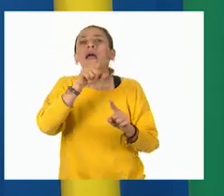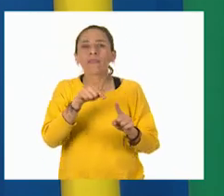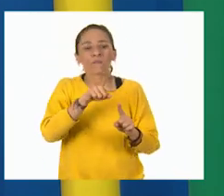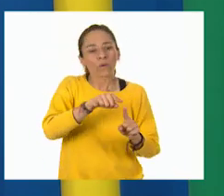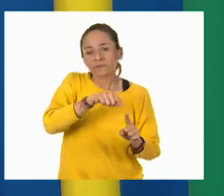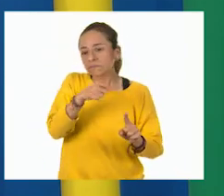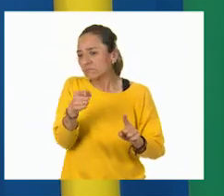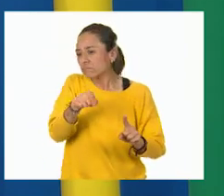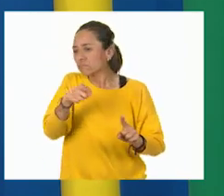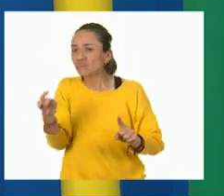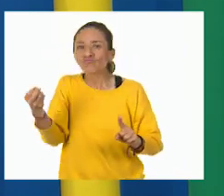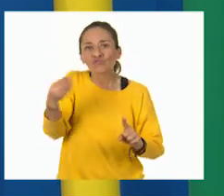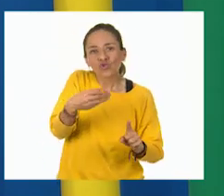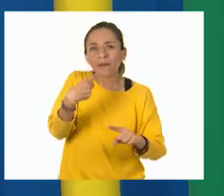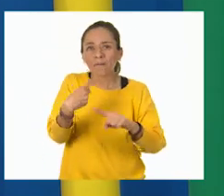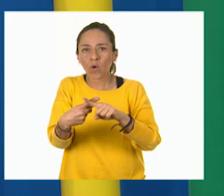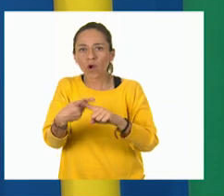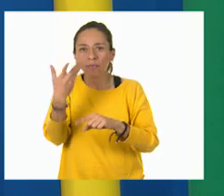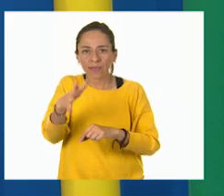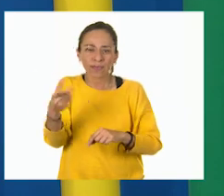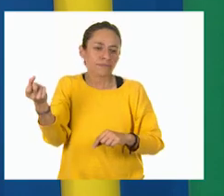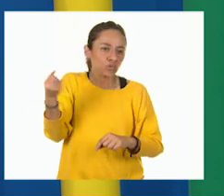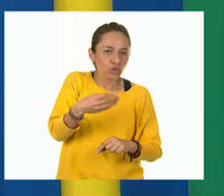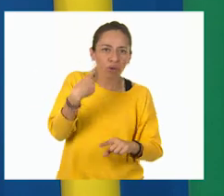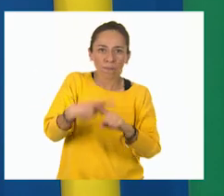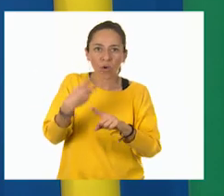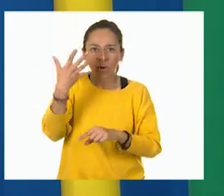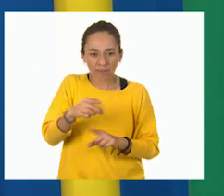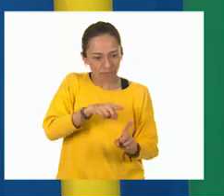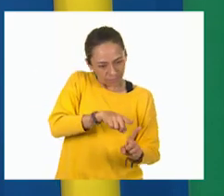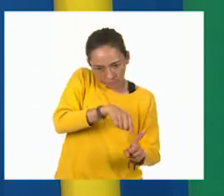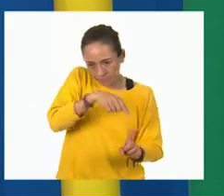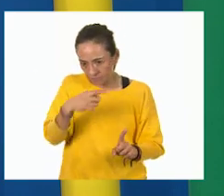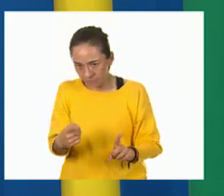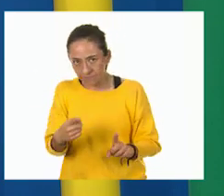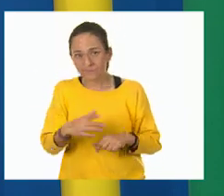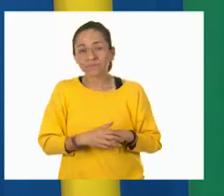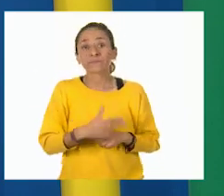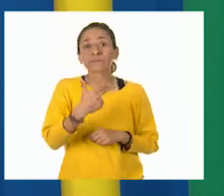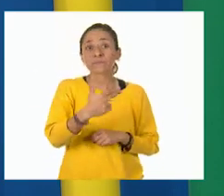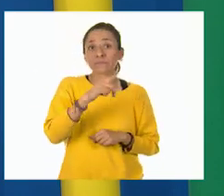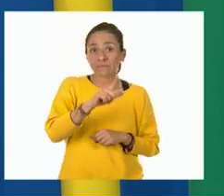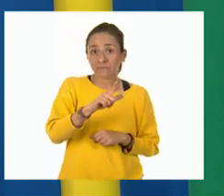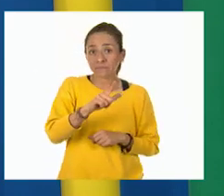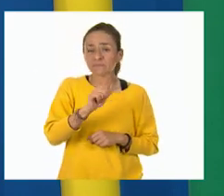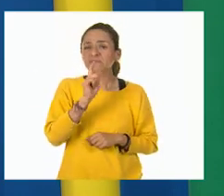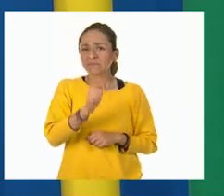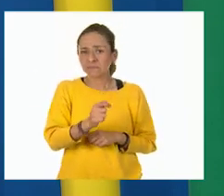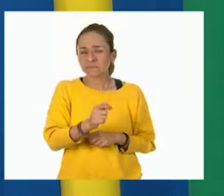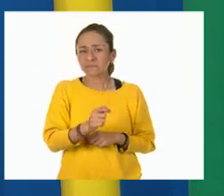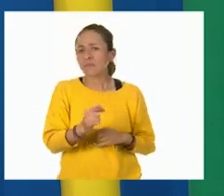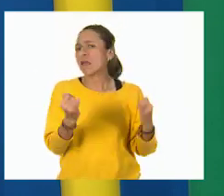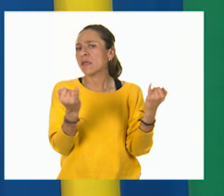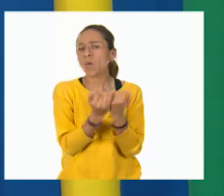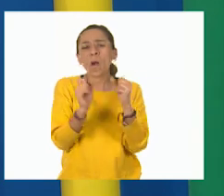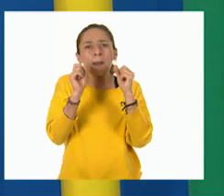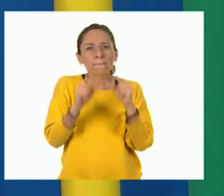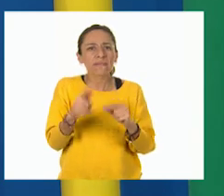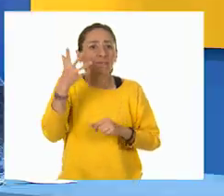por 10 porque enseguida está el decalitro. Un hectolitro es igual a 10 decalitros.